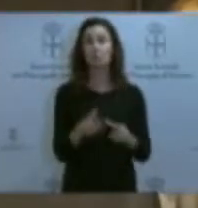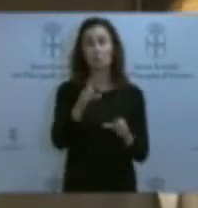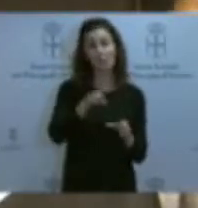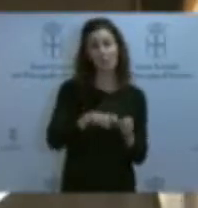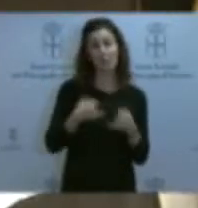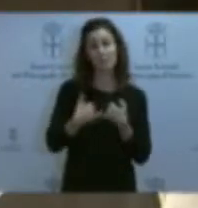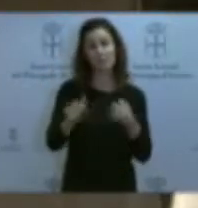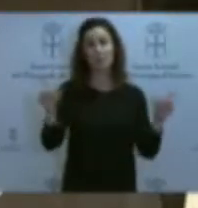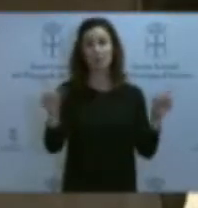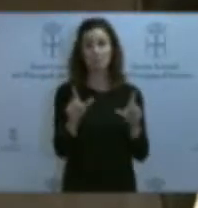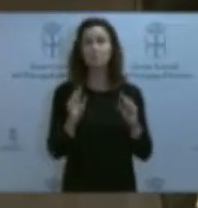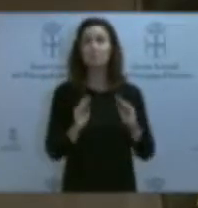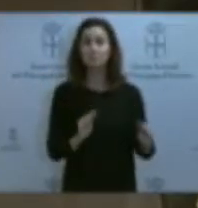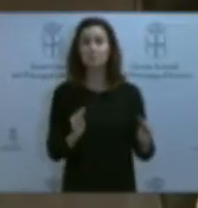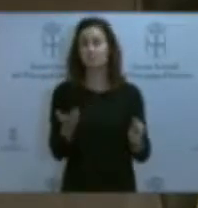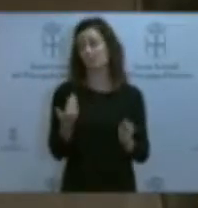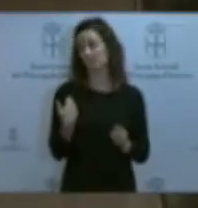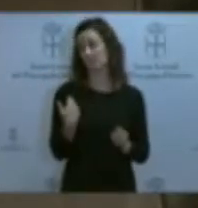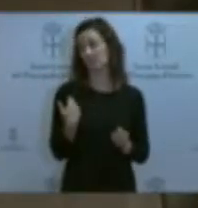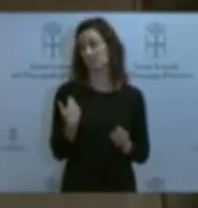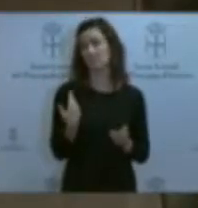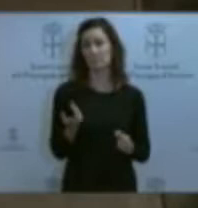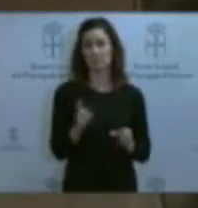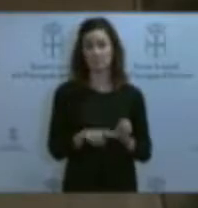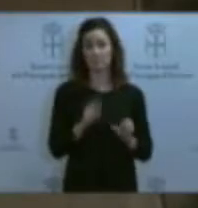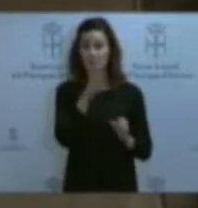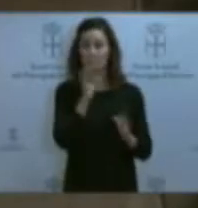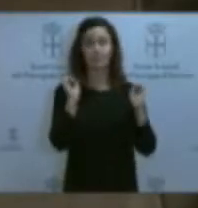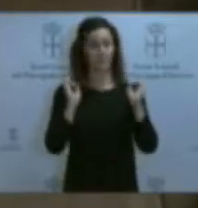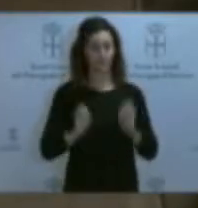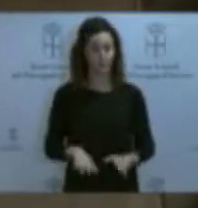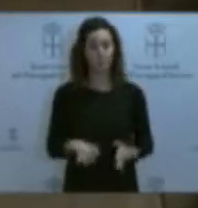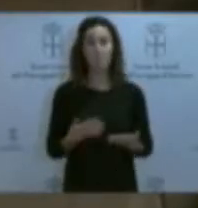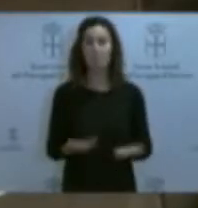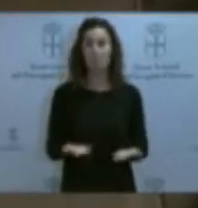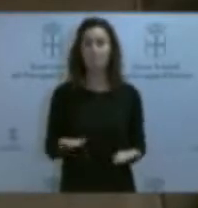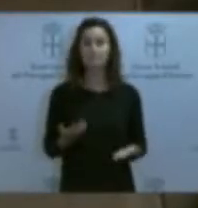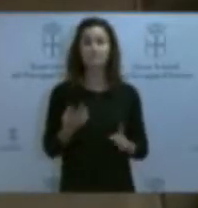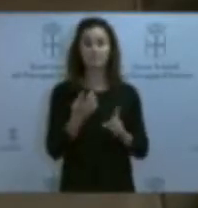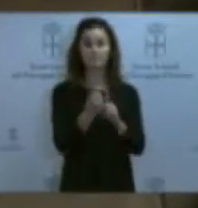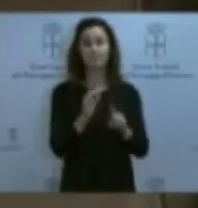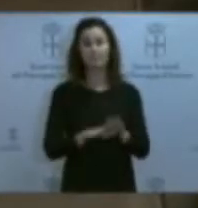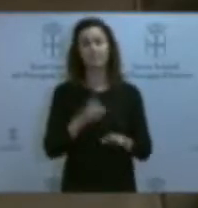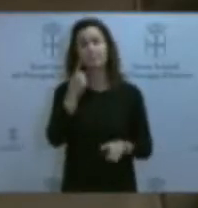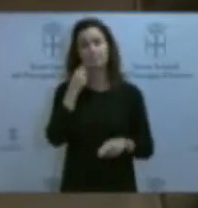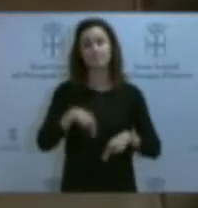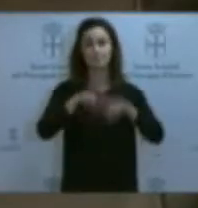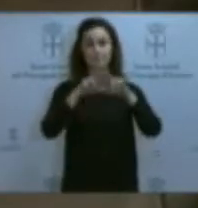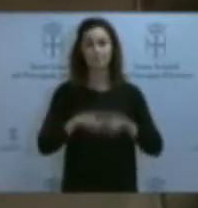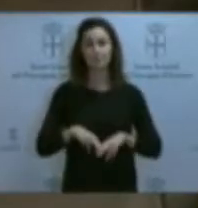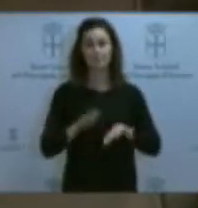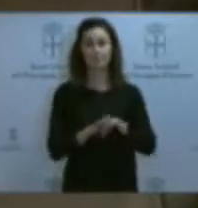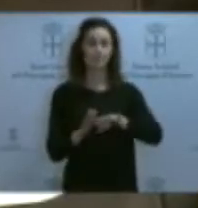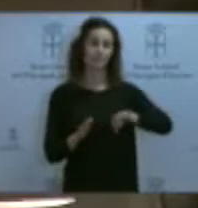otra persona recién llegada en aquel momento y, ahora dimitida, redactando las alegaciones a la auditoría de la troncal occidental